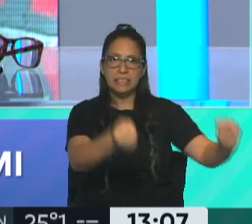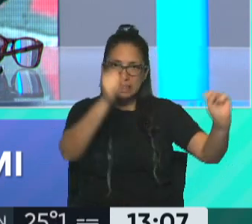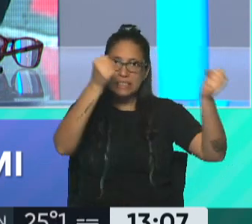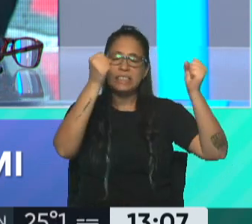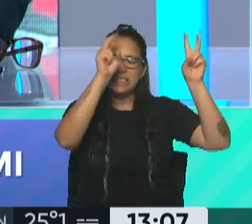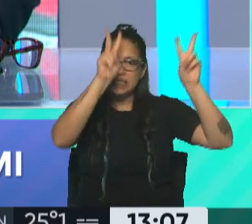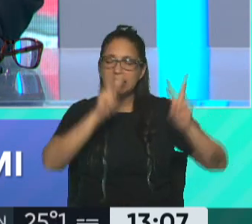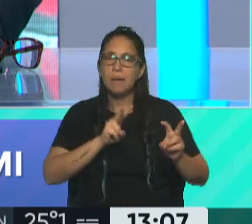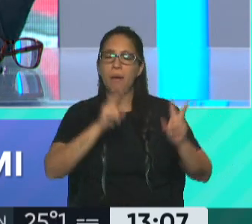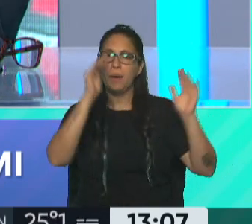un tema que era urgente.